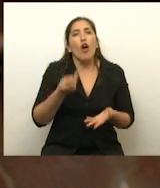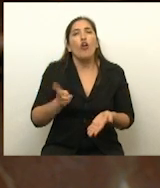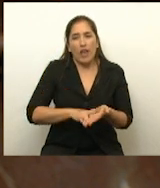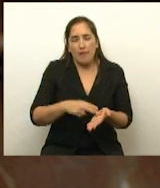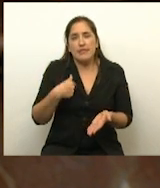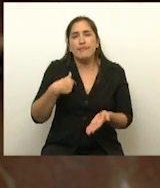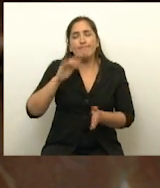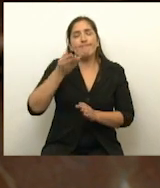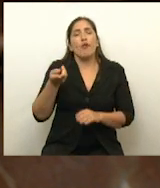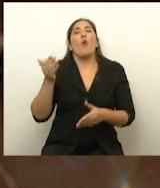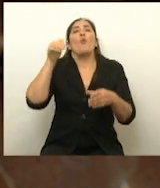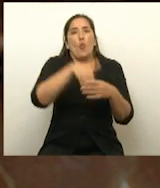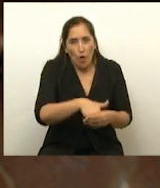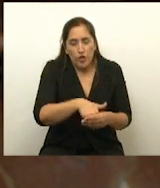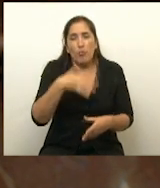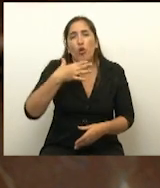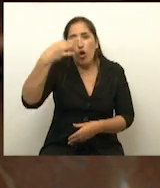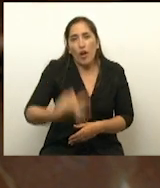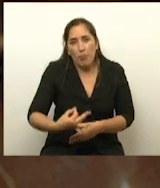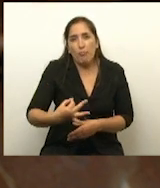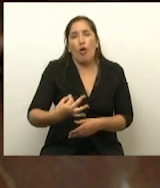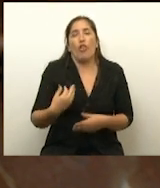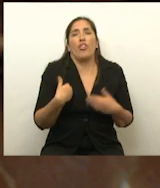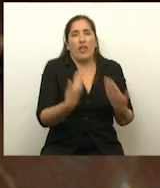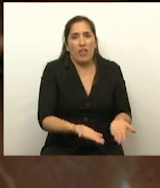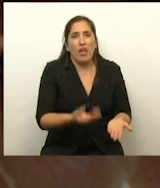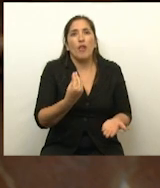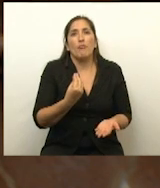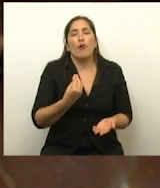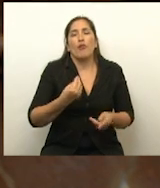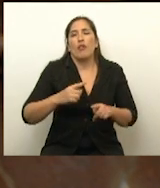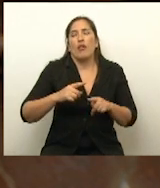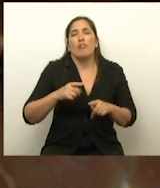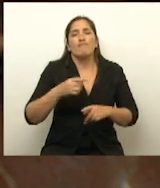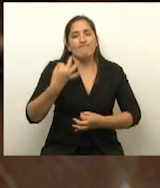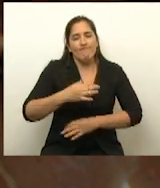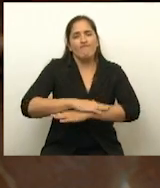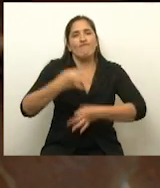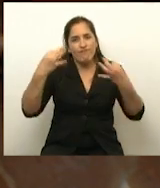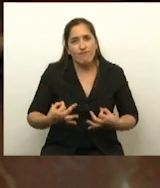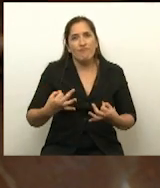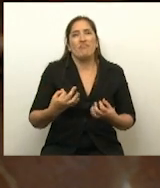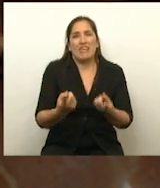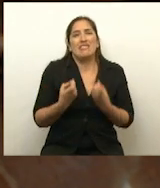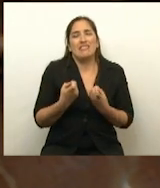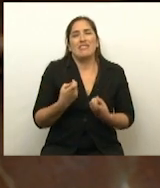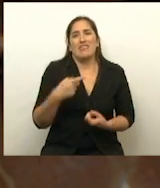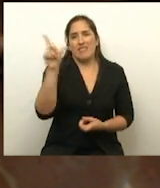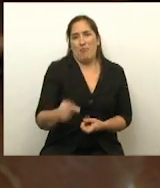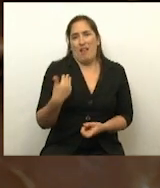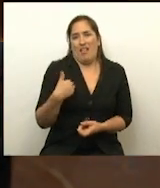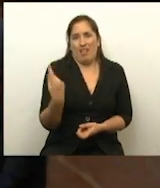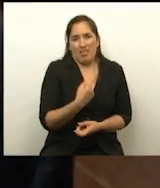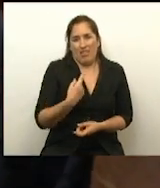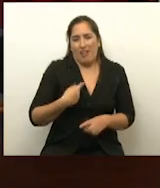sentido, porque corresponde la retribución frente a un comportamiento político tan útil para el país y para el